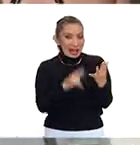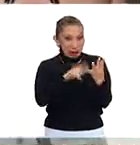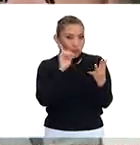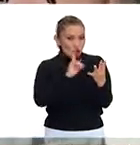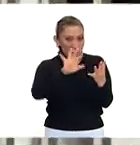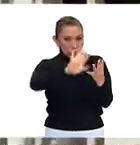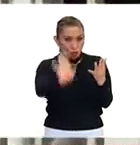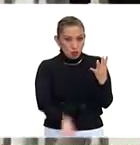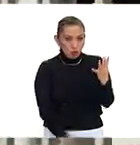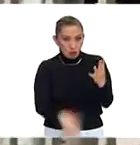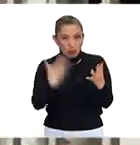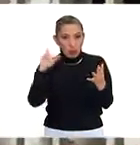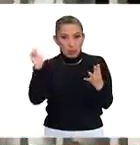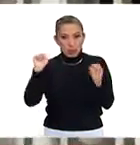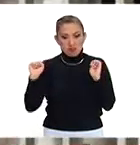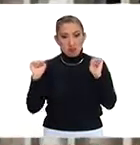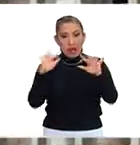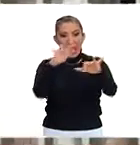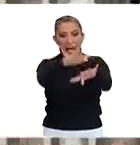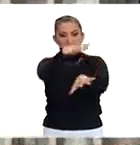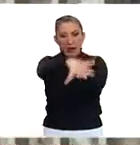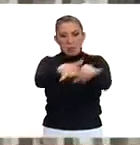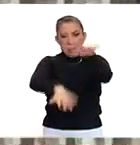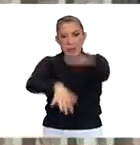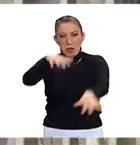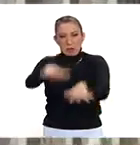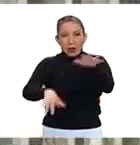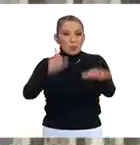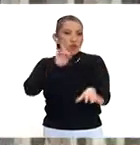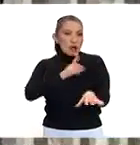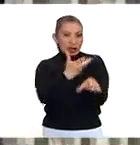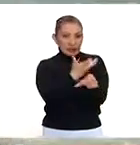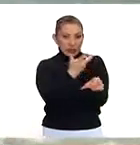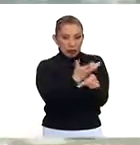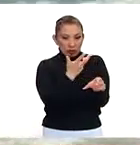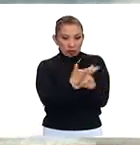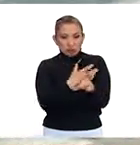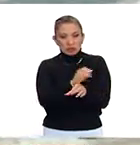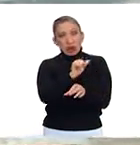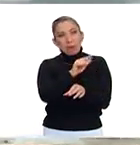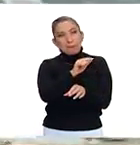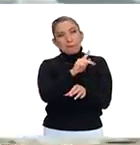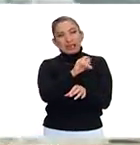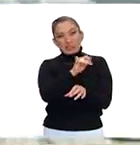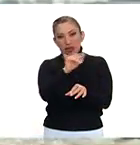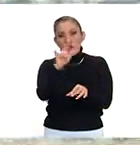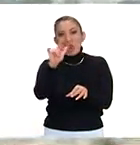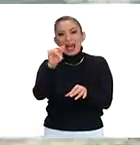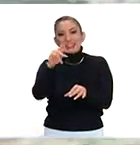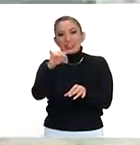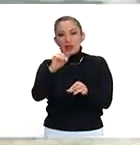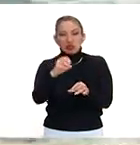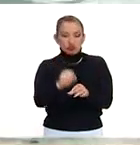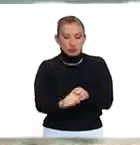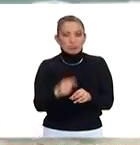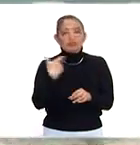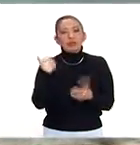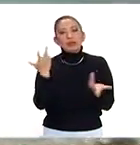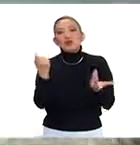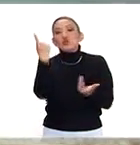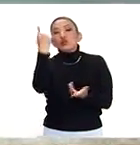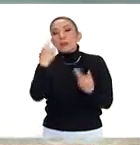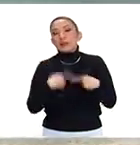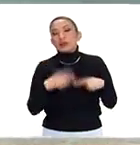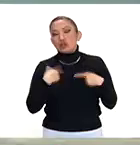la mujer que murió tras la estampida, es de origen estadounidense, con apellidos latinos, y bueno, pues una